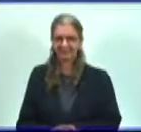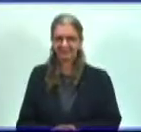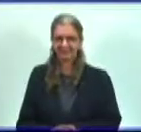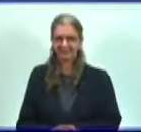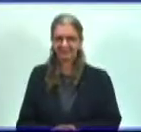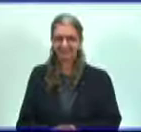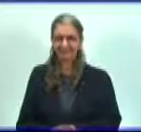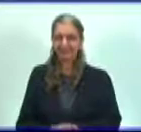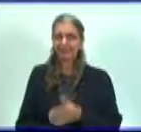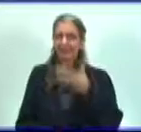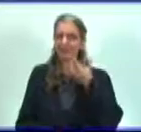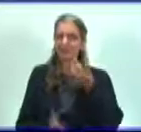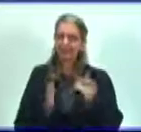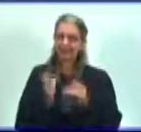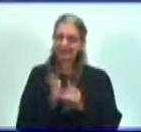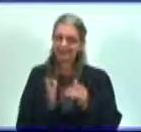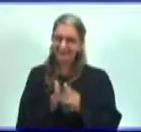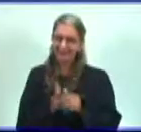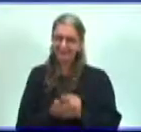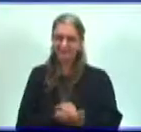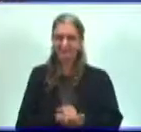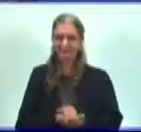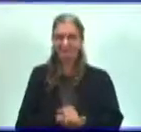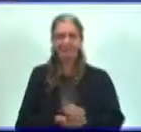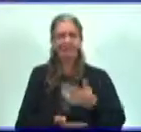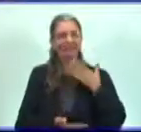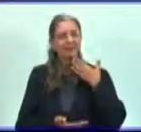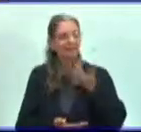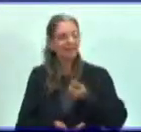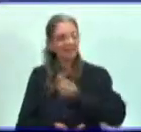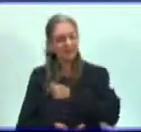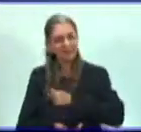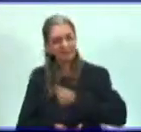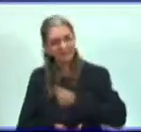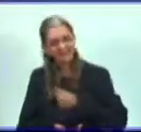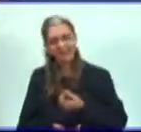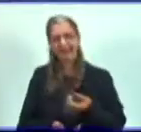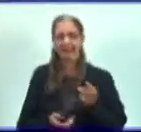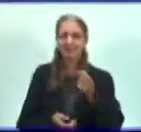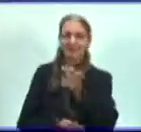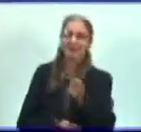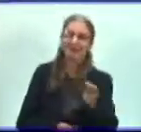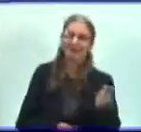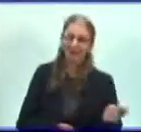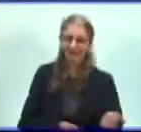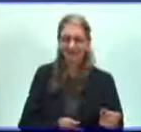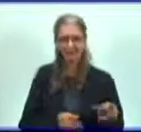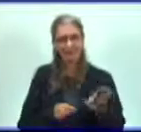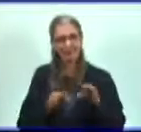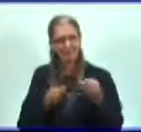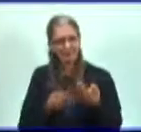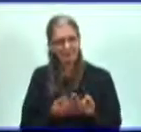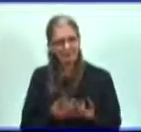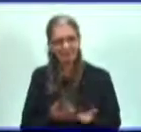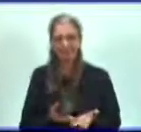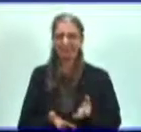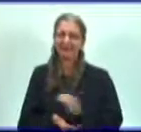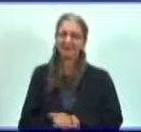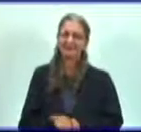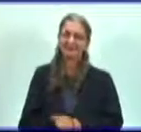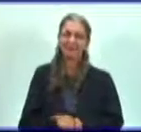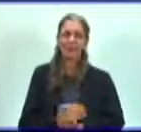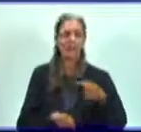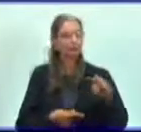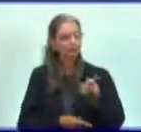Buenas tardes, estimados estudiantes, docentes y familias que nos van a estar